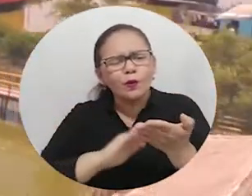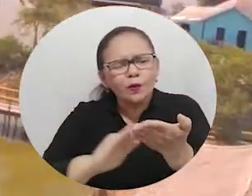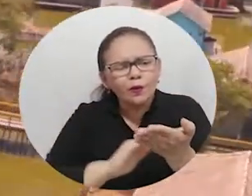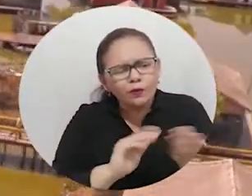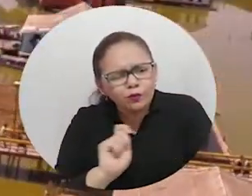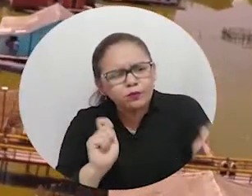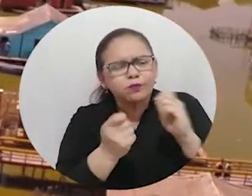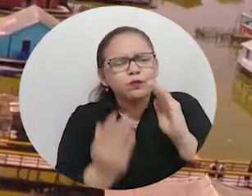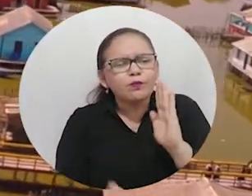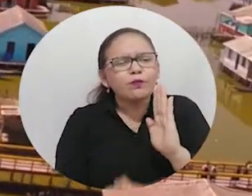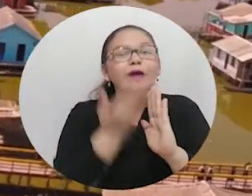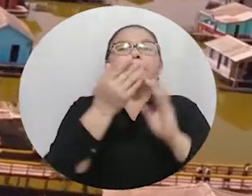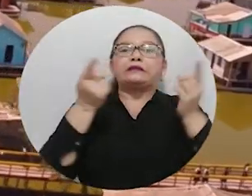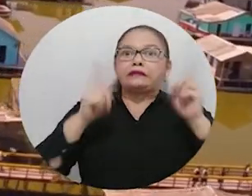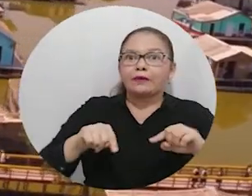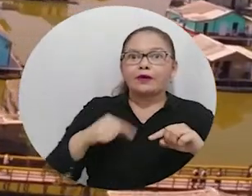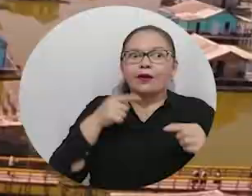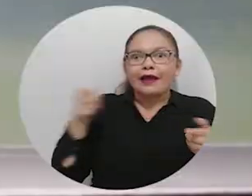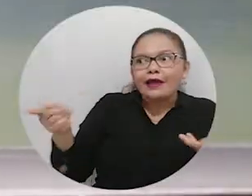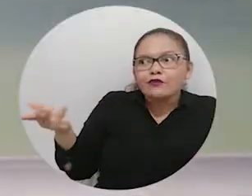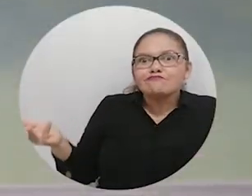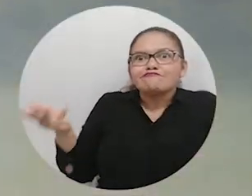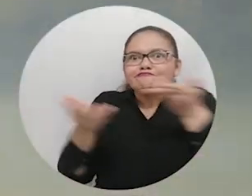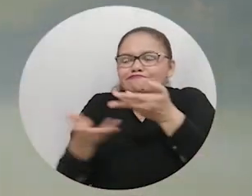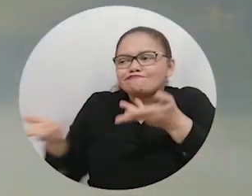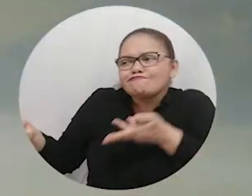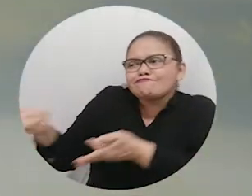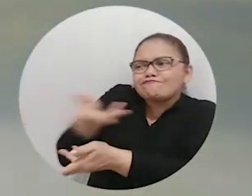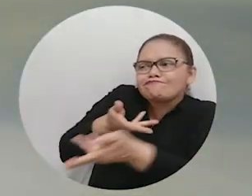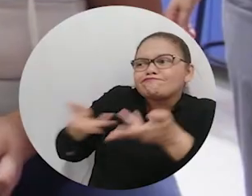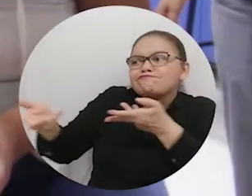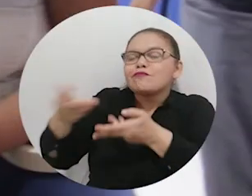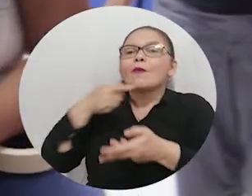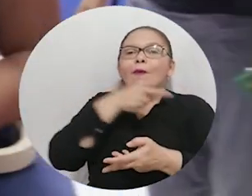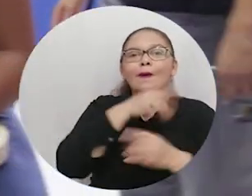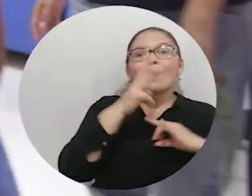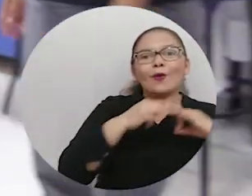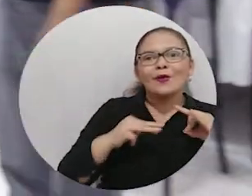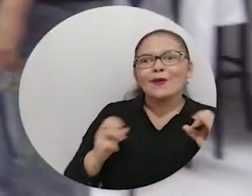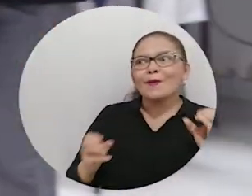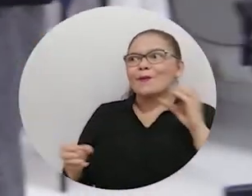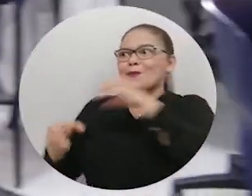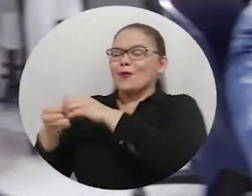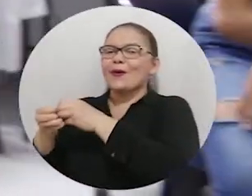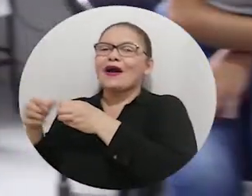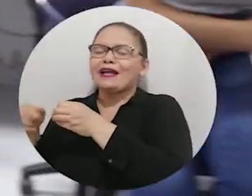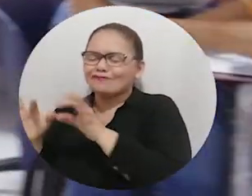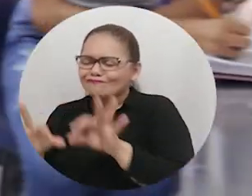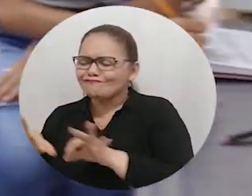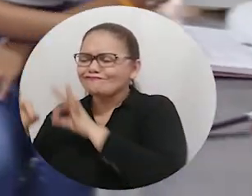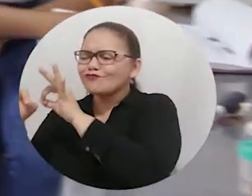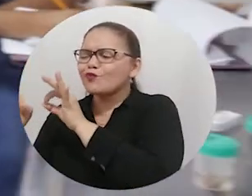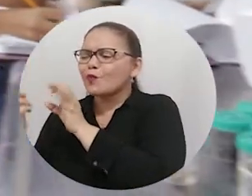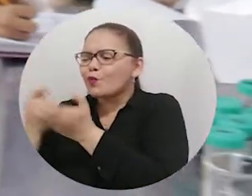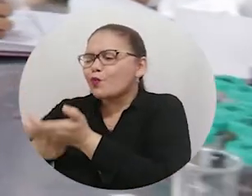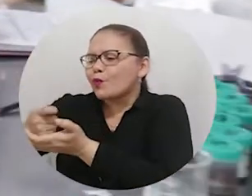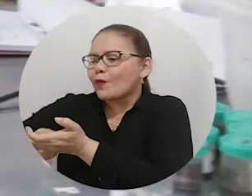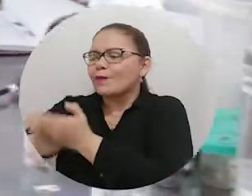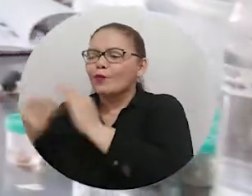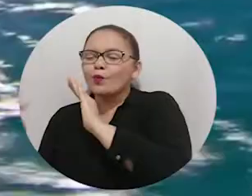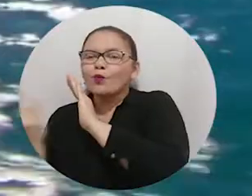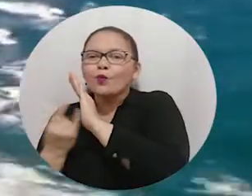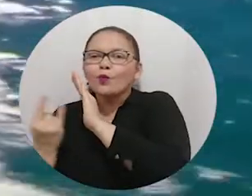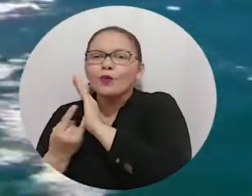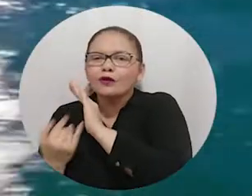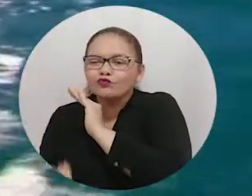y a su vez fortalecer las capacidades institucionales a través del intercambio de conocimientos, la Universidad de Magdalena entró a formar parte del selecto equipo